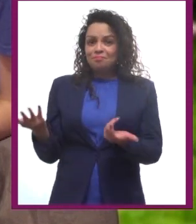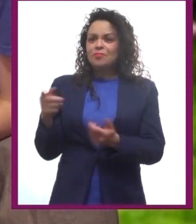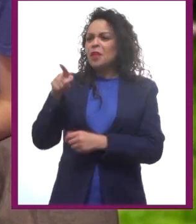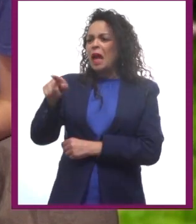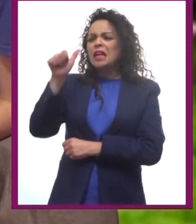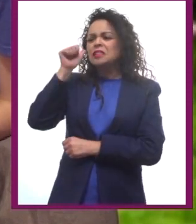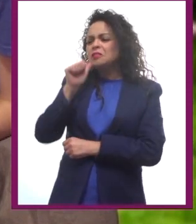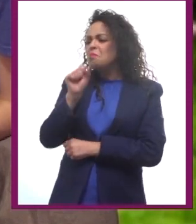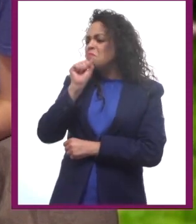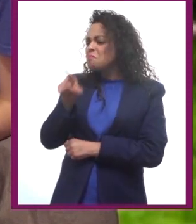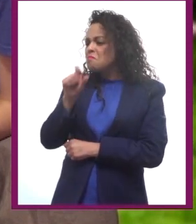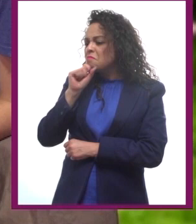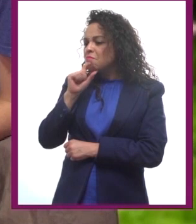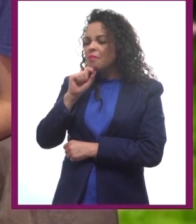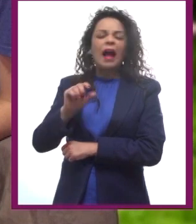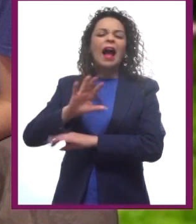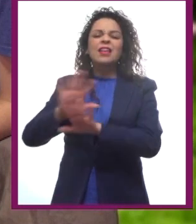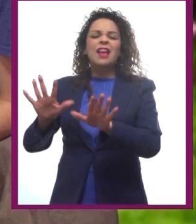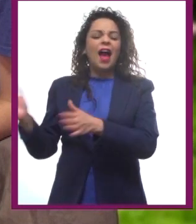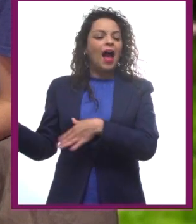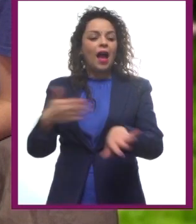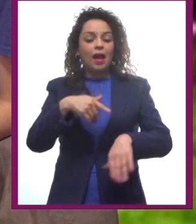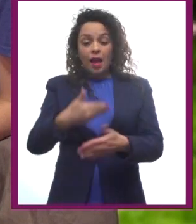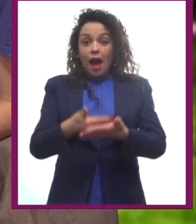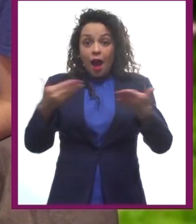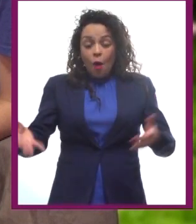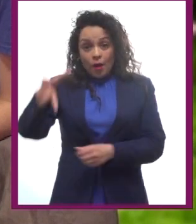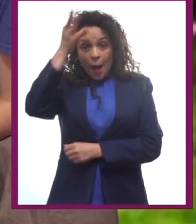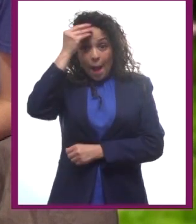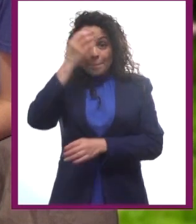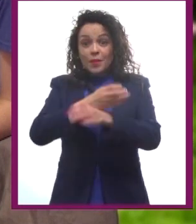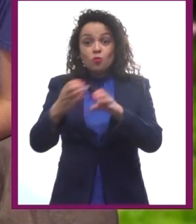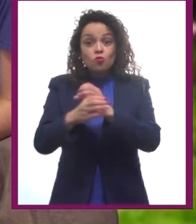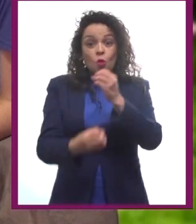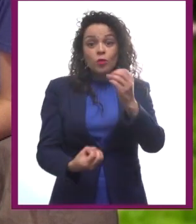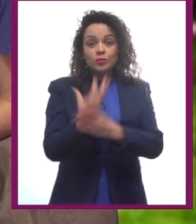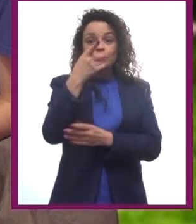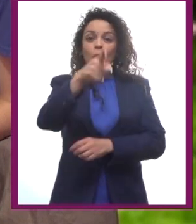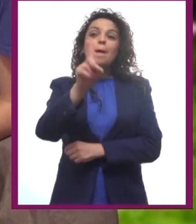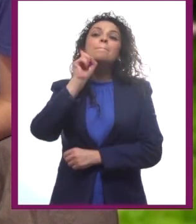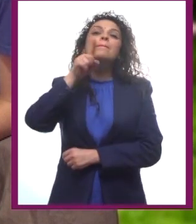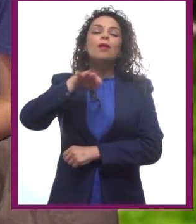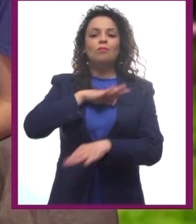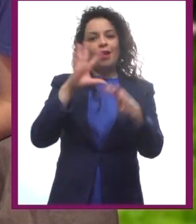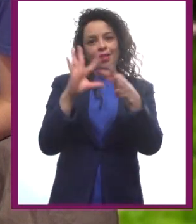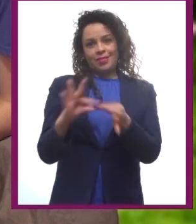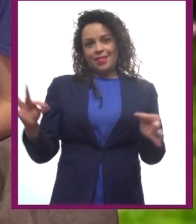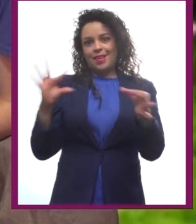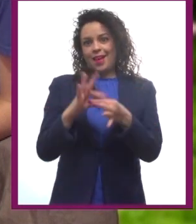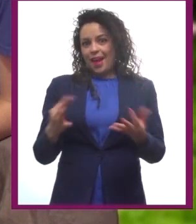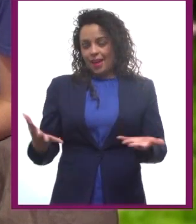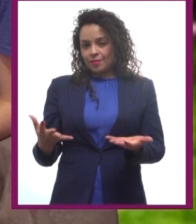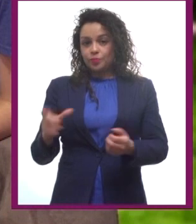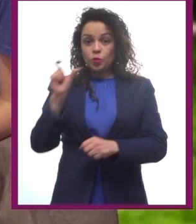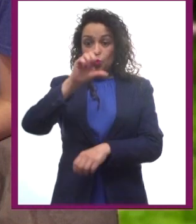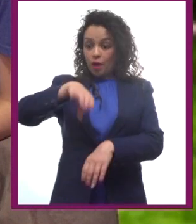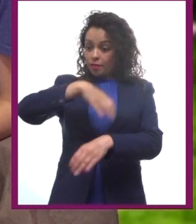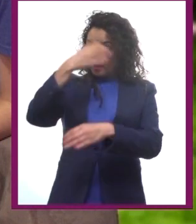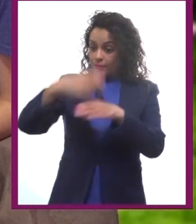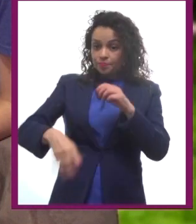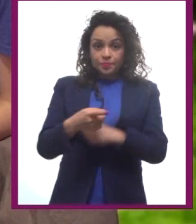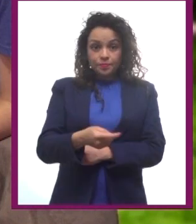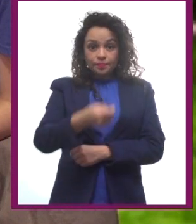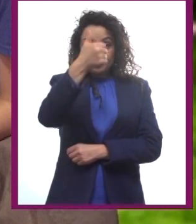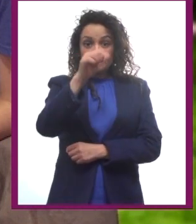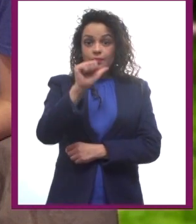confort, es que estamos aquí aprendiendo algo que puede contar mañana. Al final del primer acto, hay un